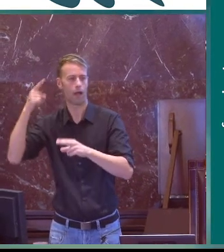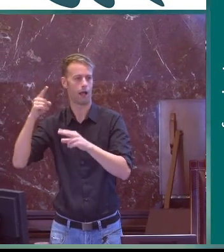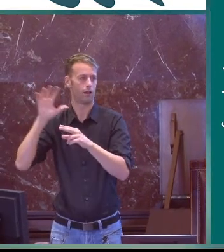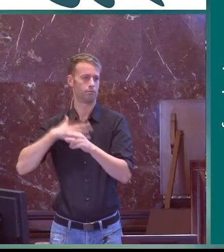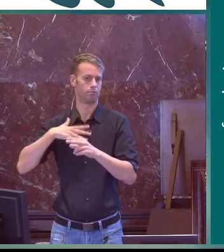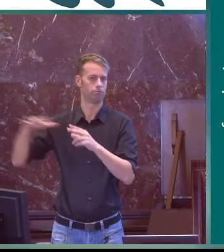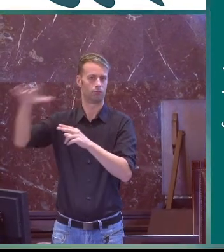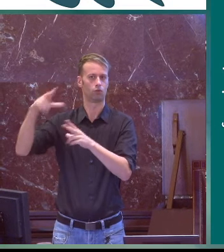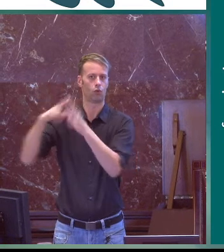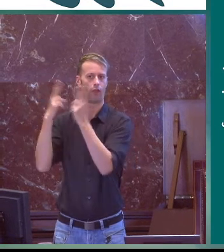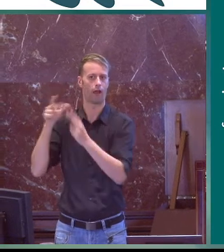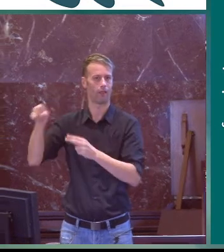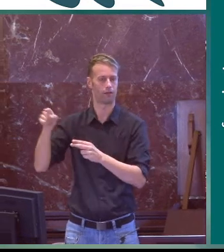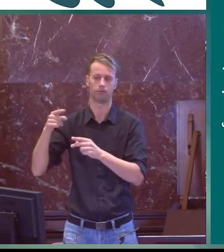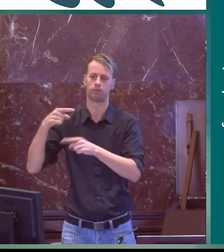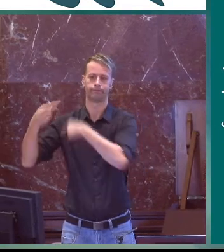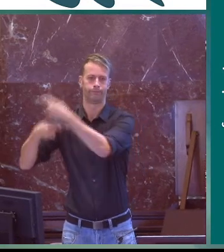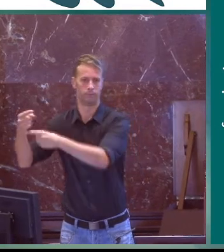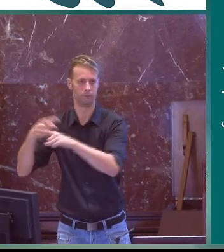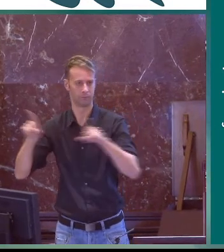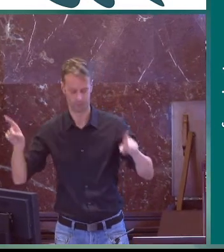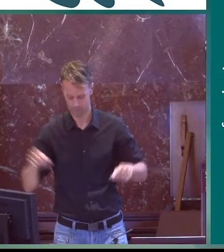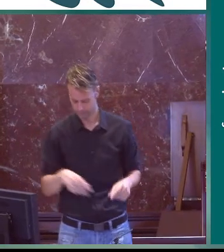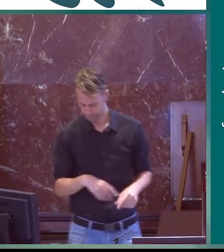la diferencia político cultural de una sociedad